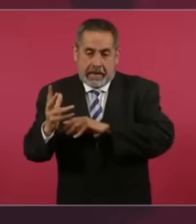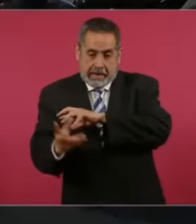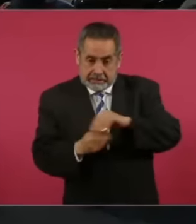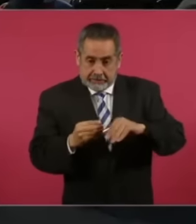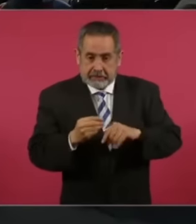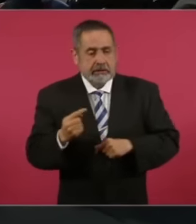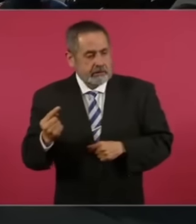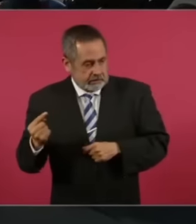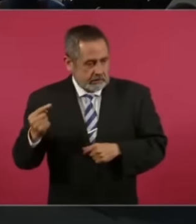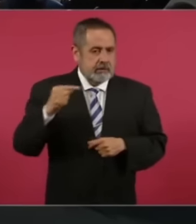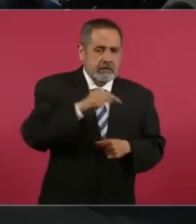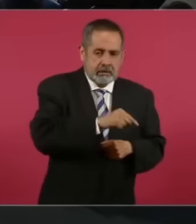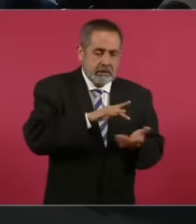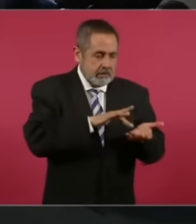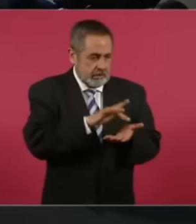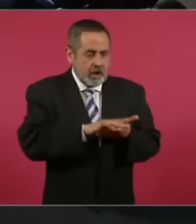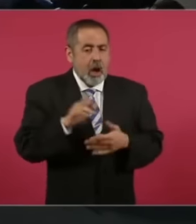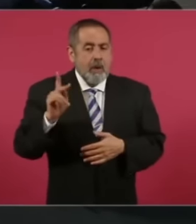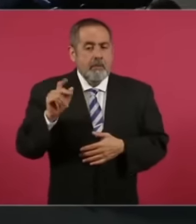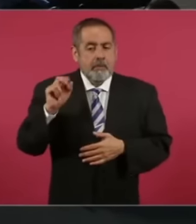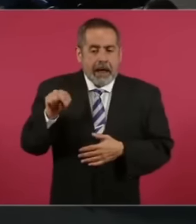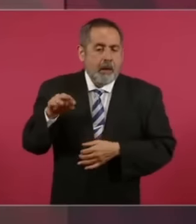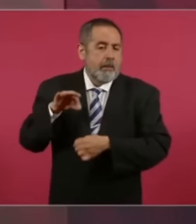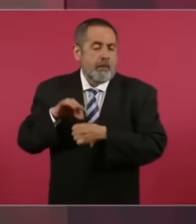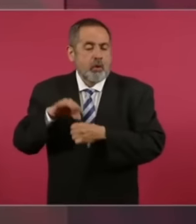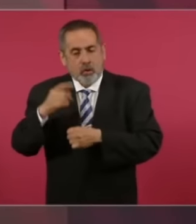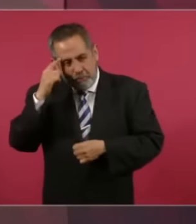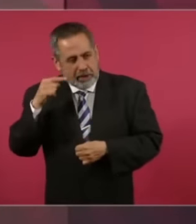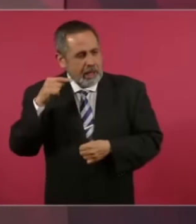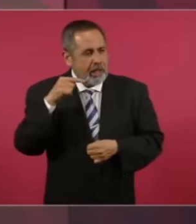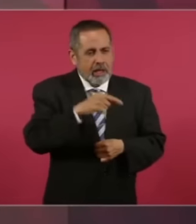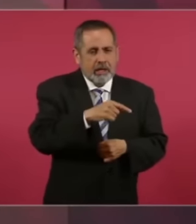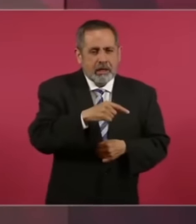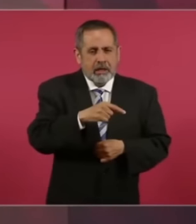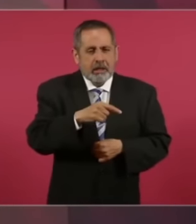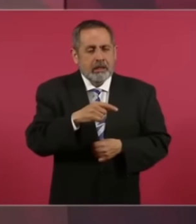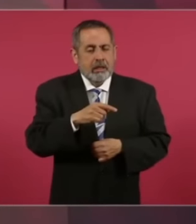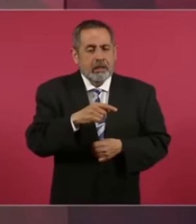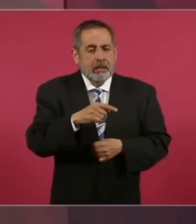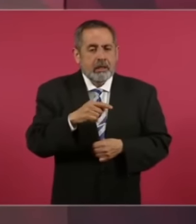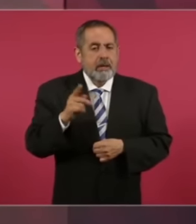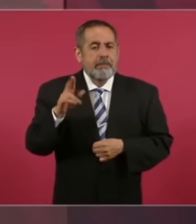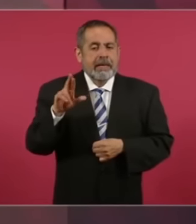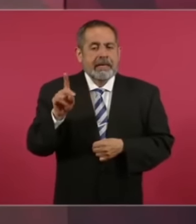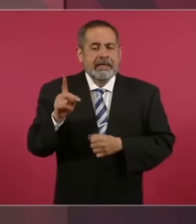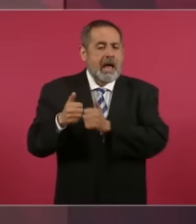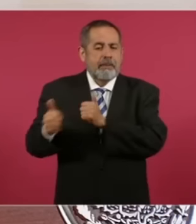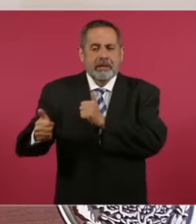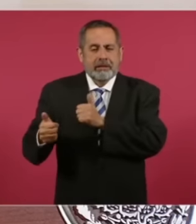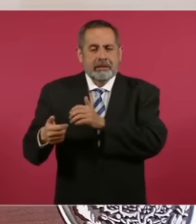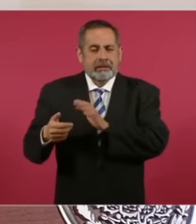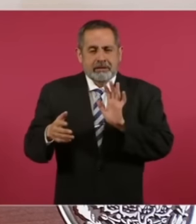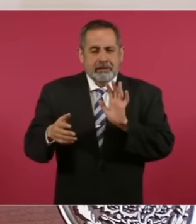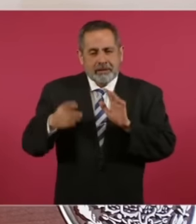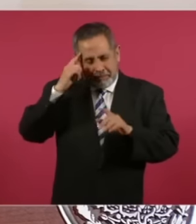paniaguados Te vas a sorprender, pues sin más amigos rápidamente vamos a ver lo que reveló el presidente